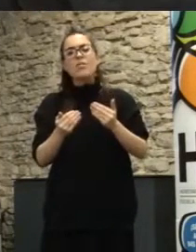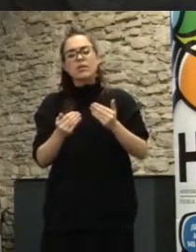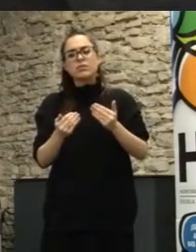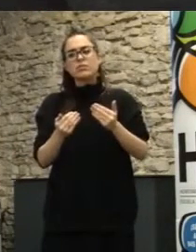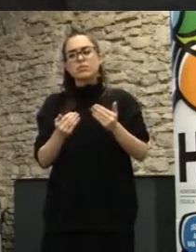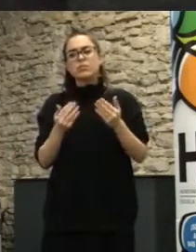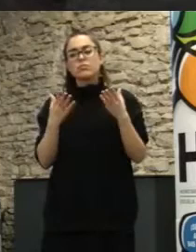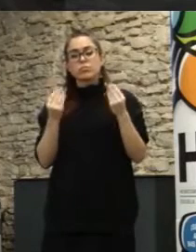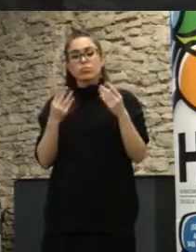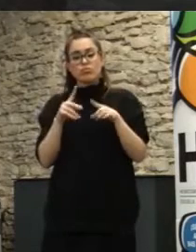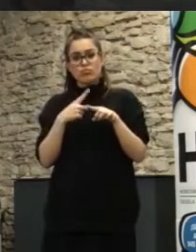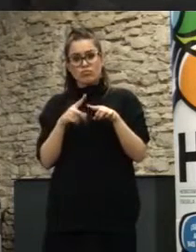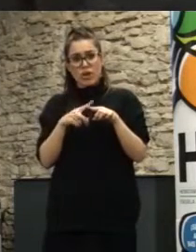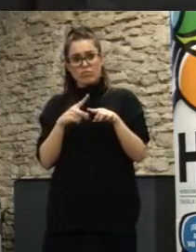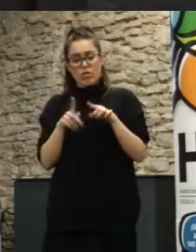no se